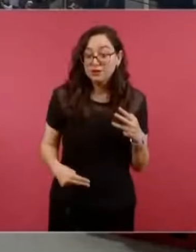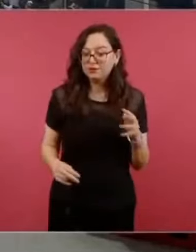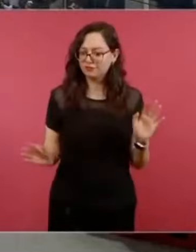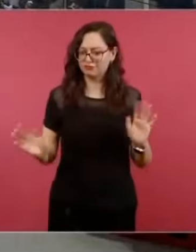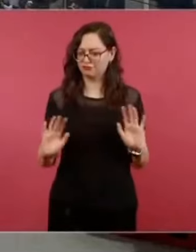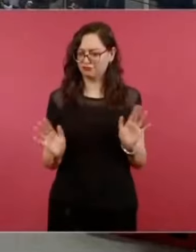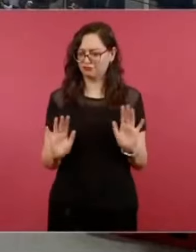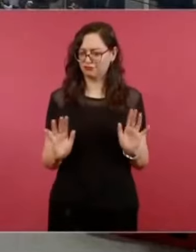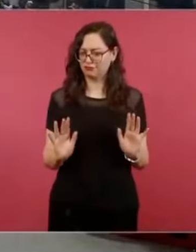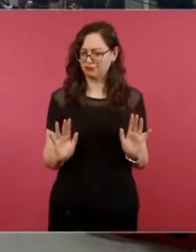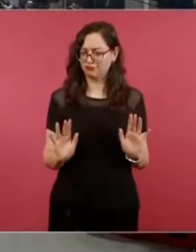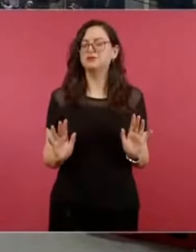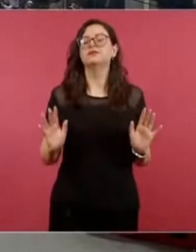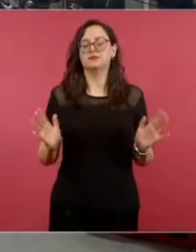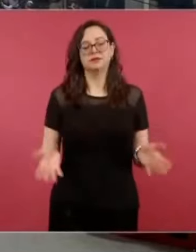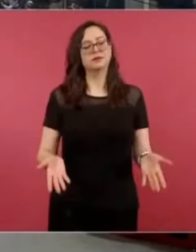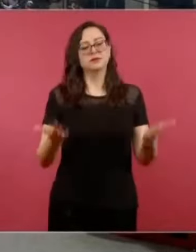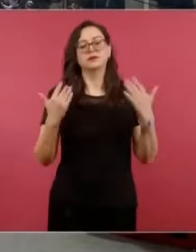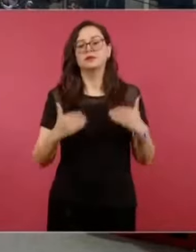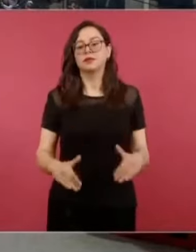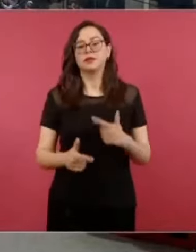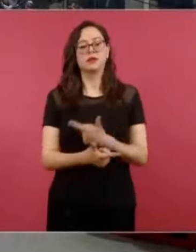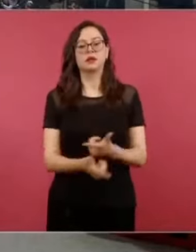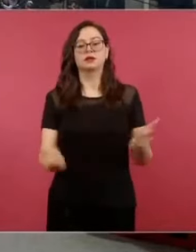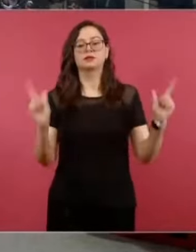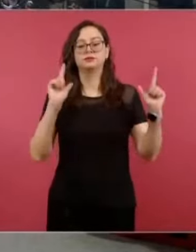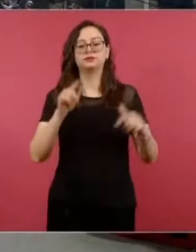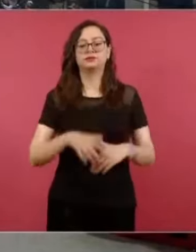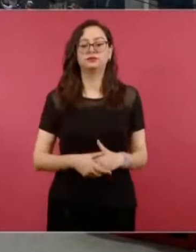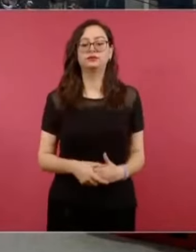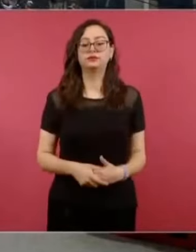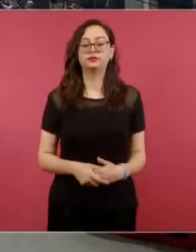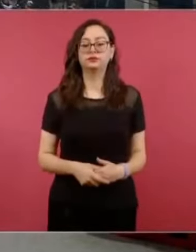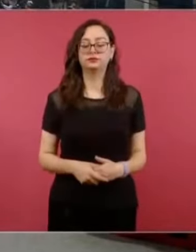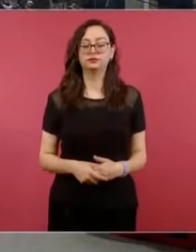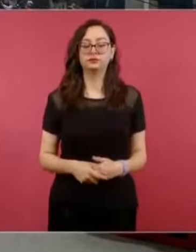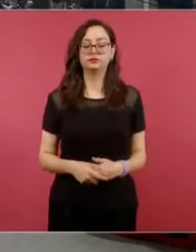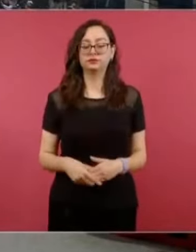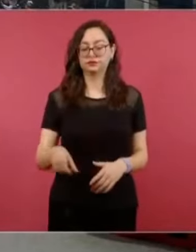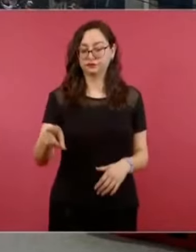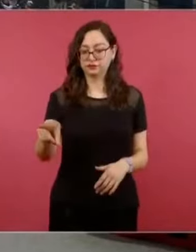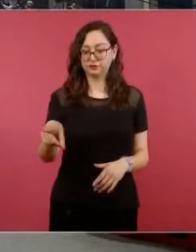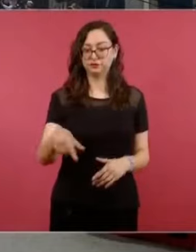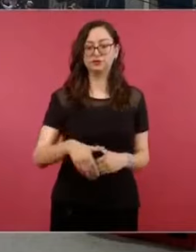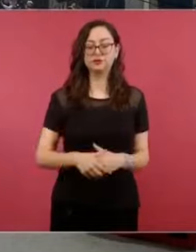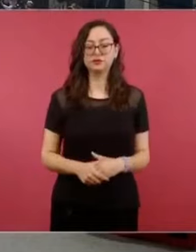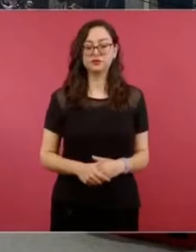¿No? No, vámonos, vámonos, vámonos por acá.